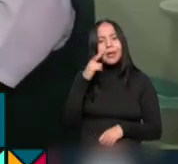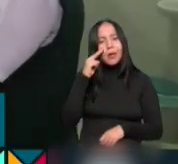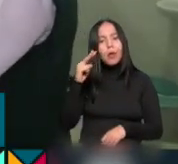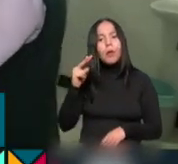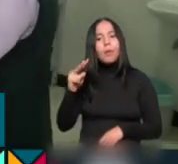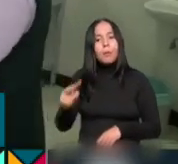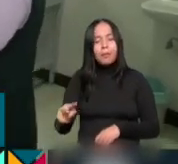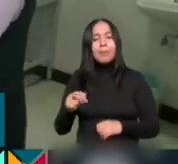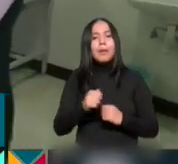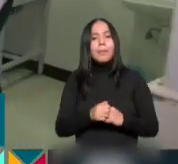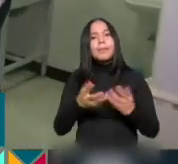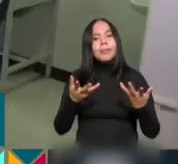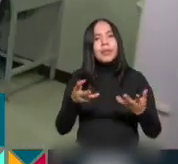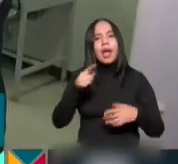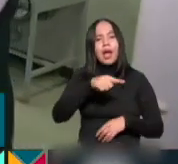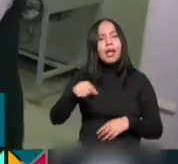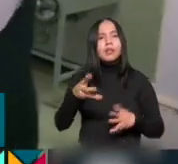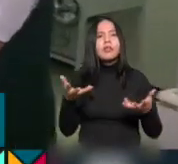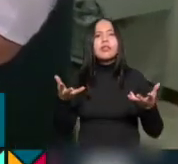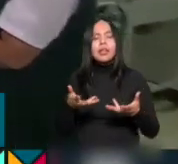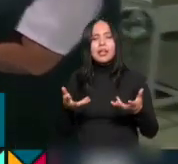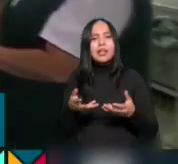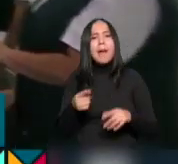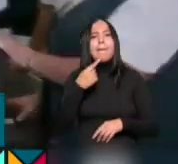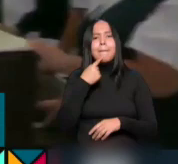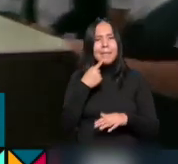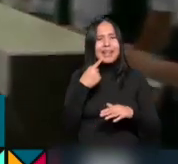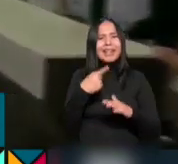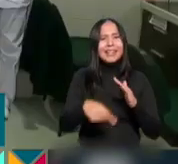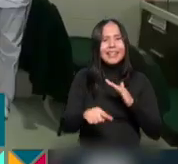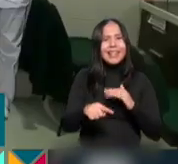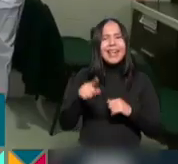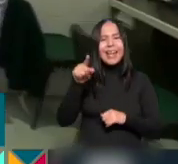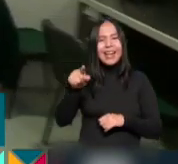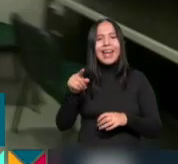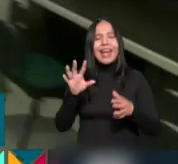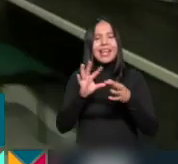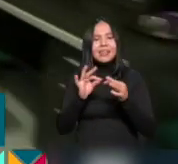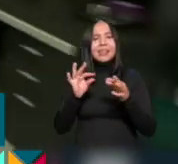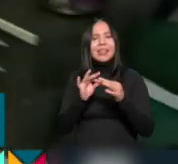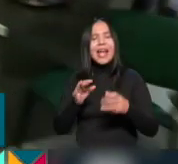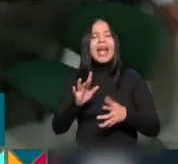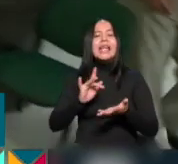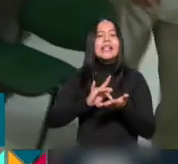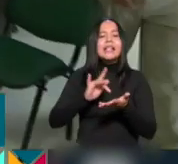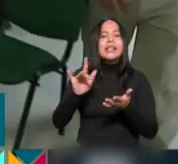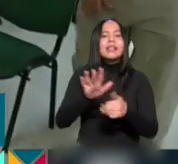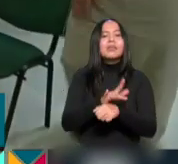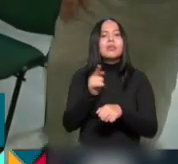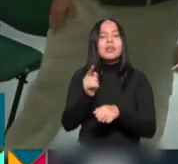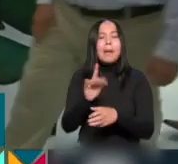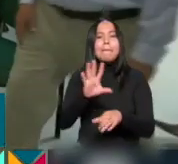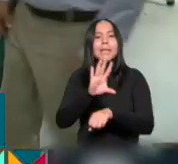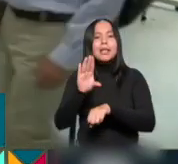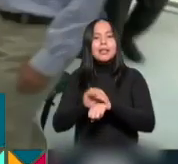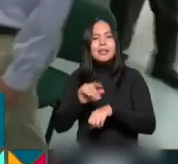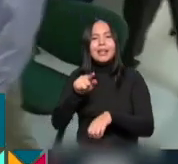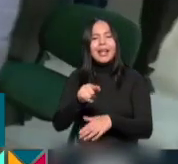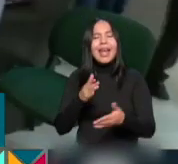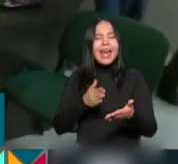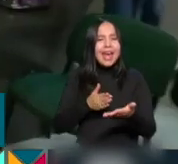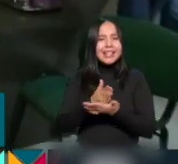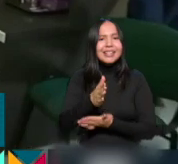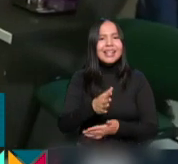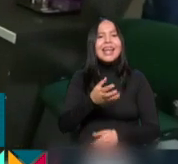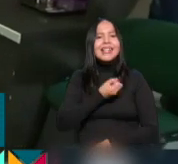unidades médicas y aprovecharon la ocasión para enviar un mensaje de agradecimiento al presidente López Obrador por su labor para garantizar el derecho a la